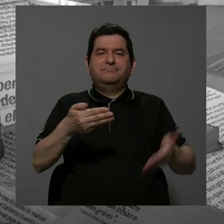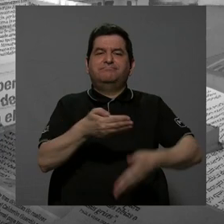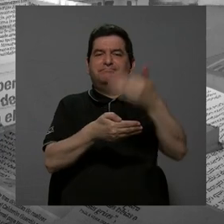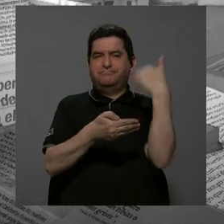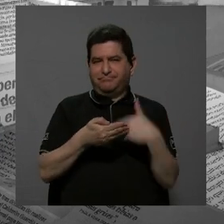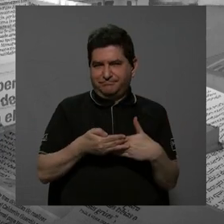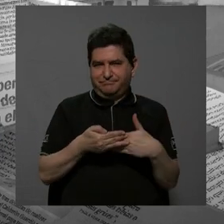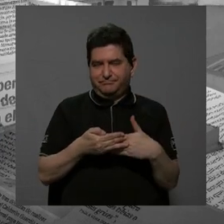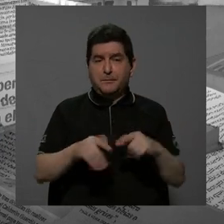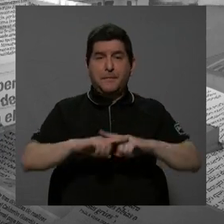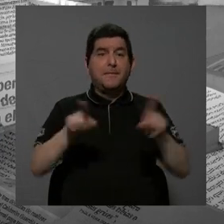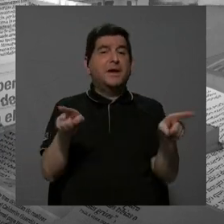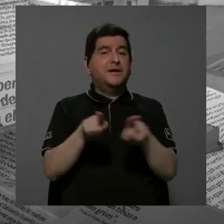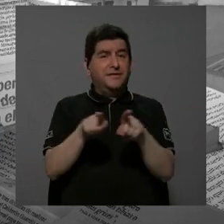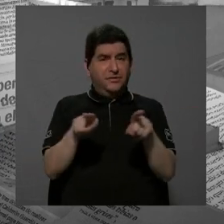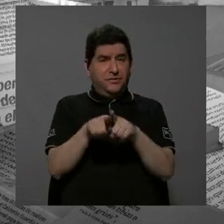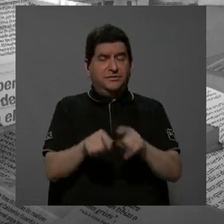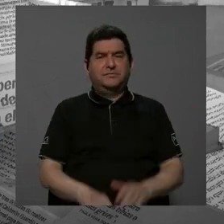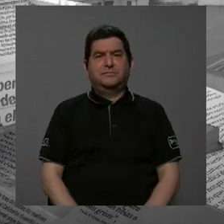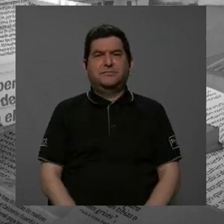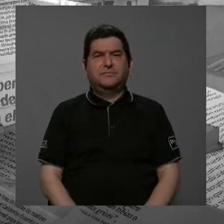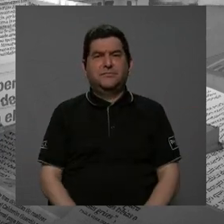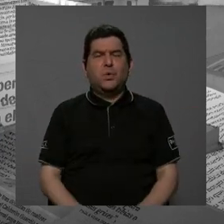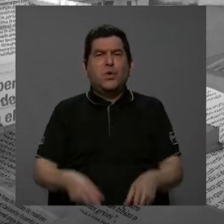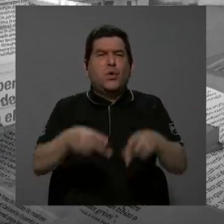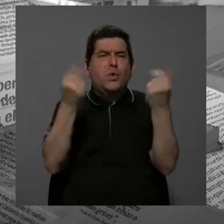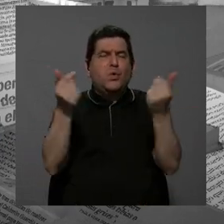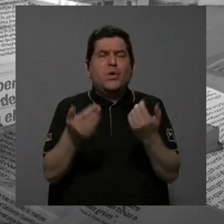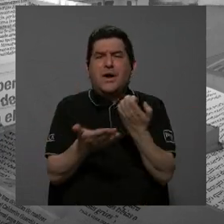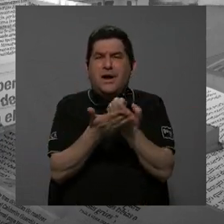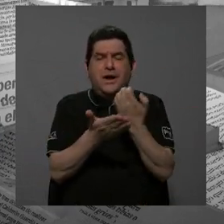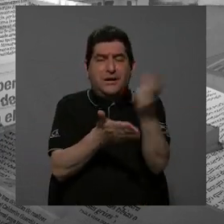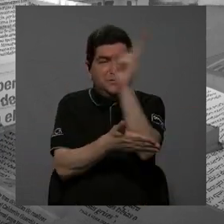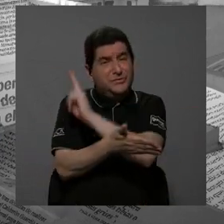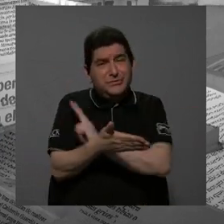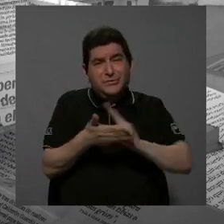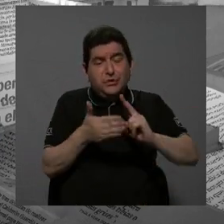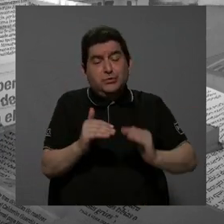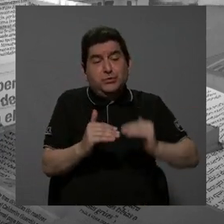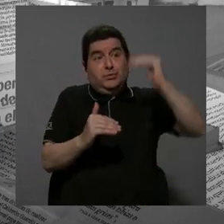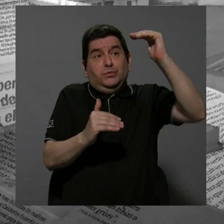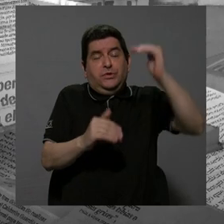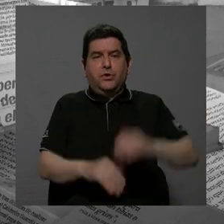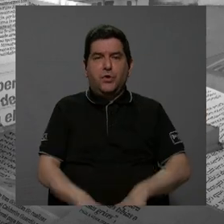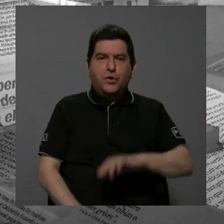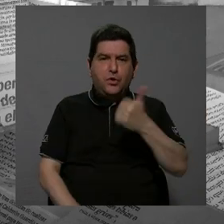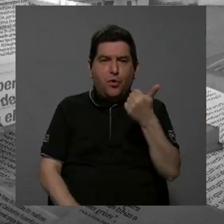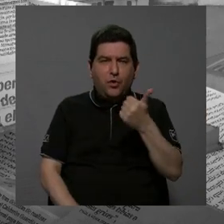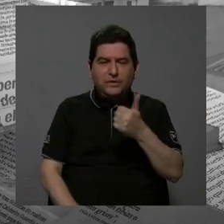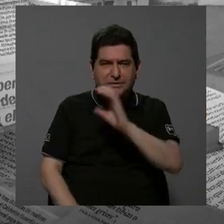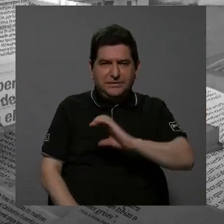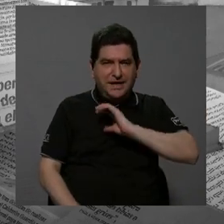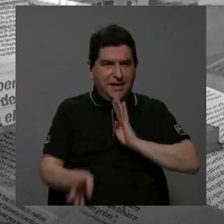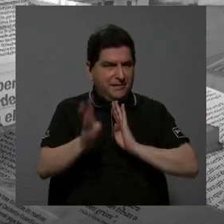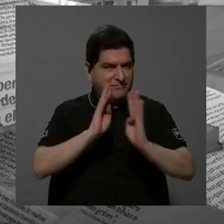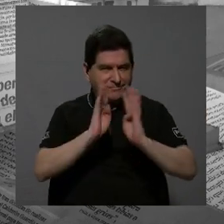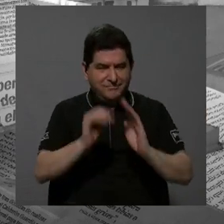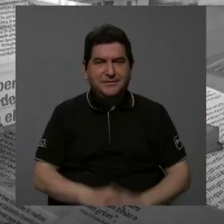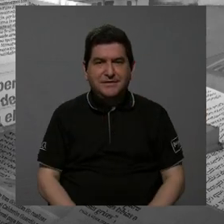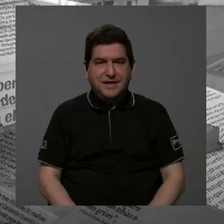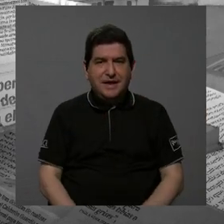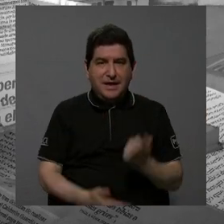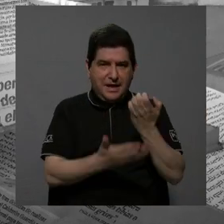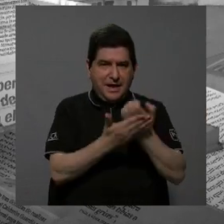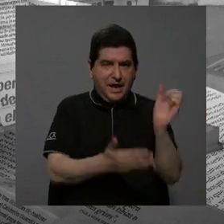antes, pero también mayor costo económico para la universidad. Pero también hay otra dimensión que no siempre hablamos y es la